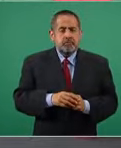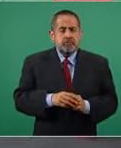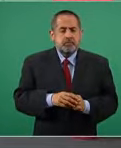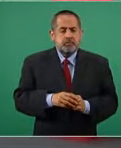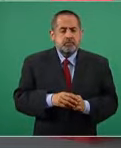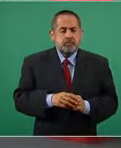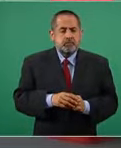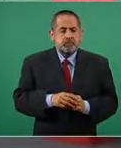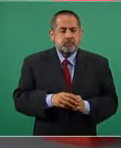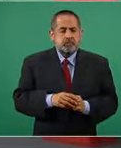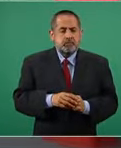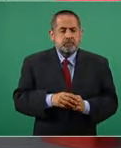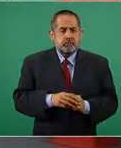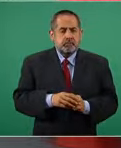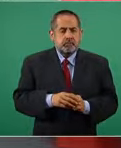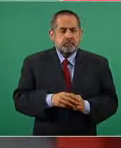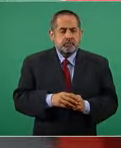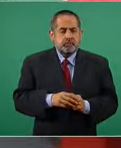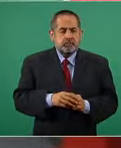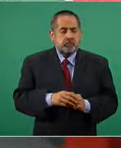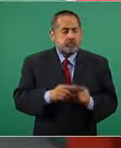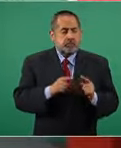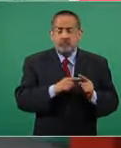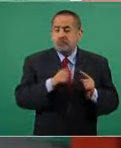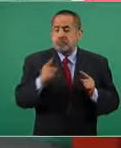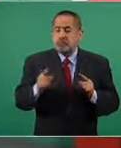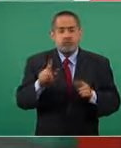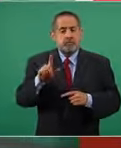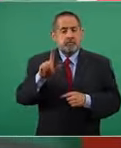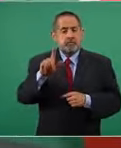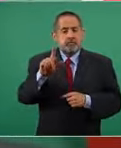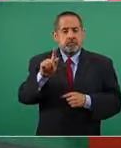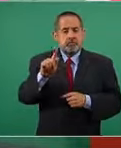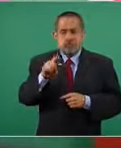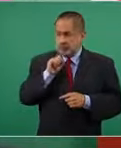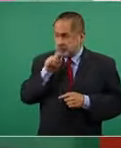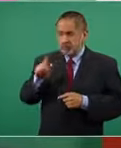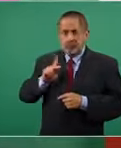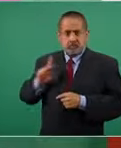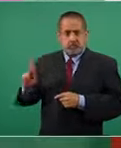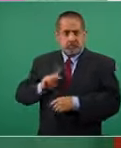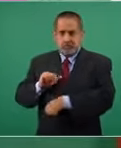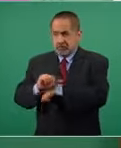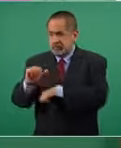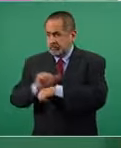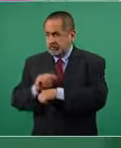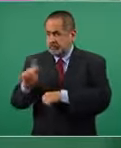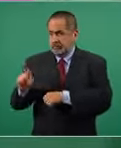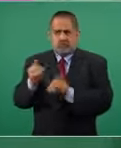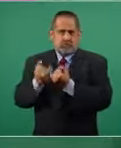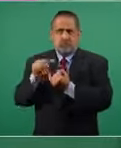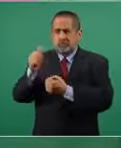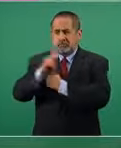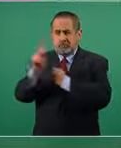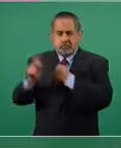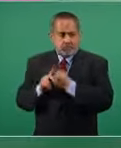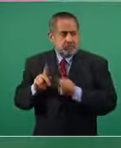el 70 restante donde estamos nosotros y muchos otros